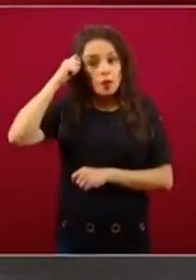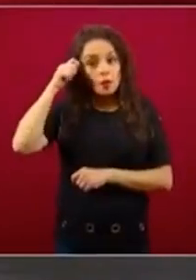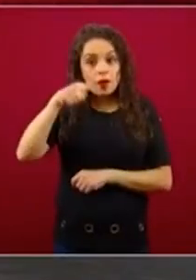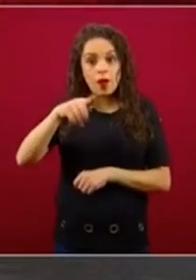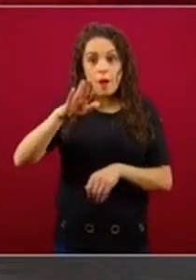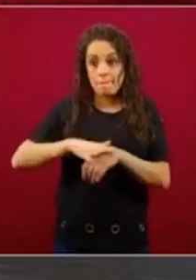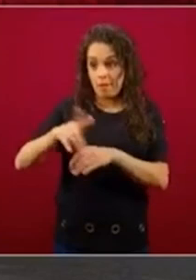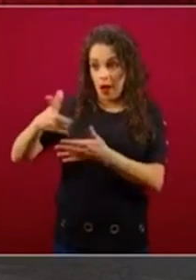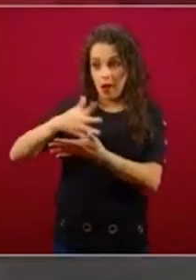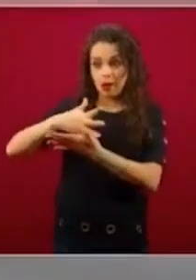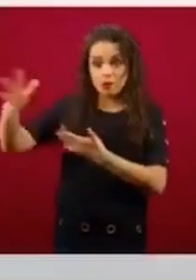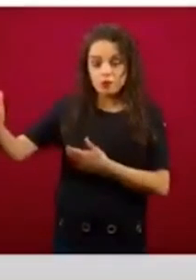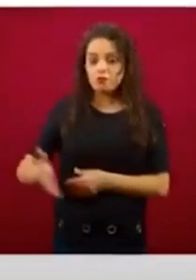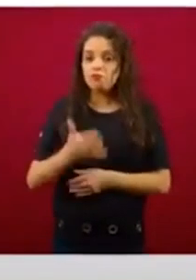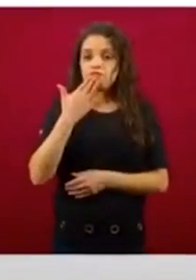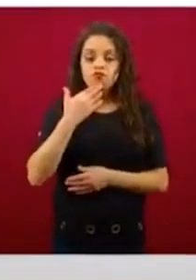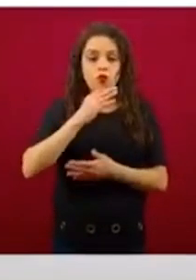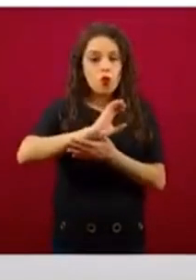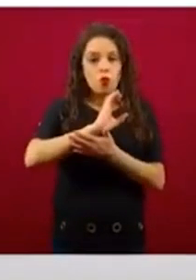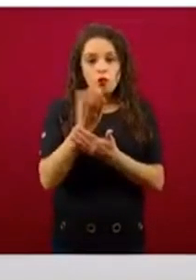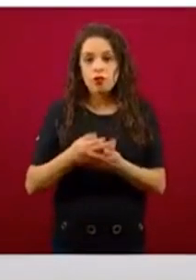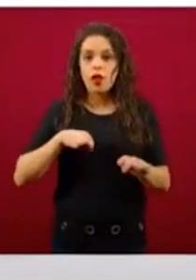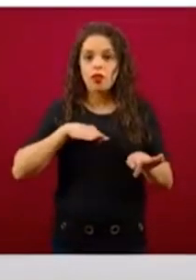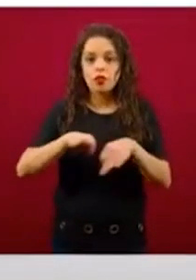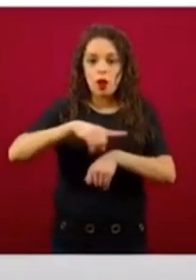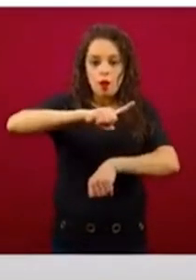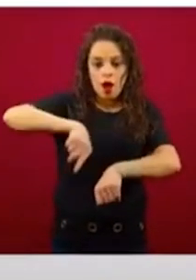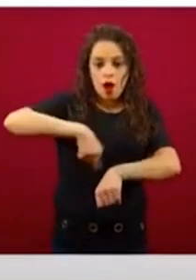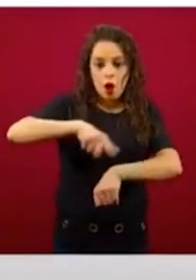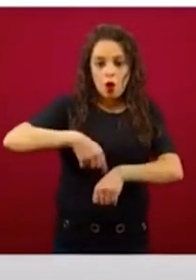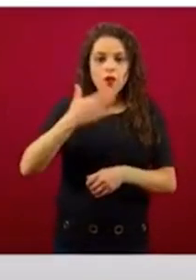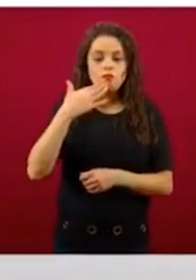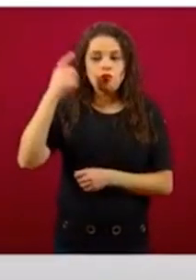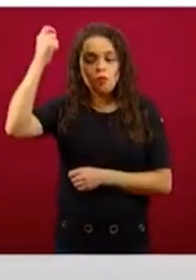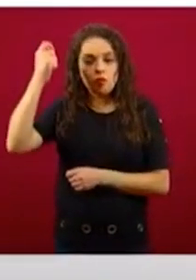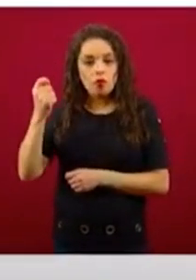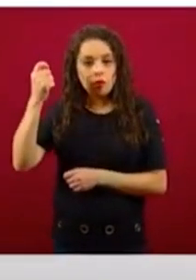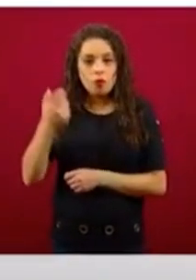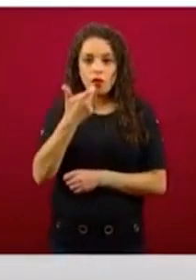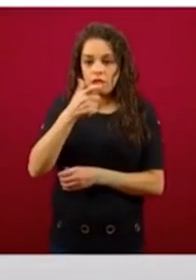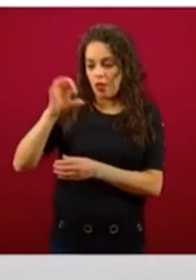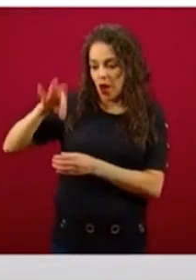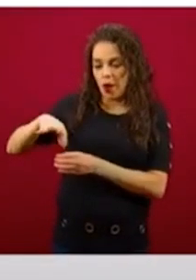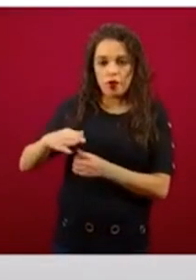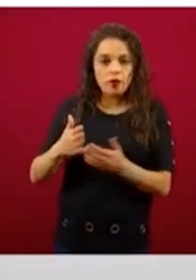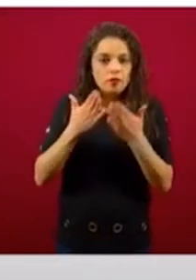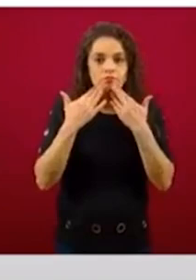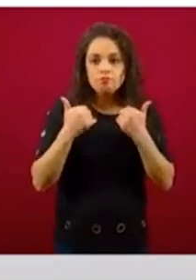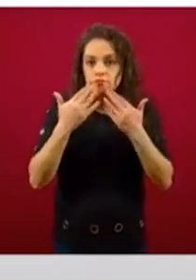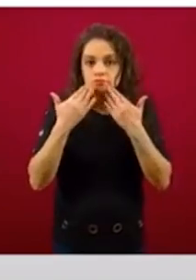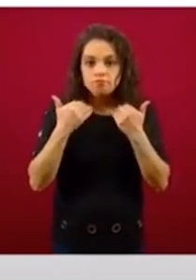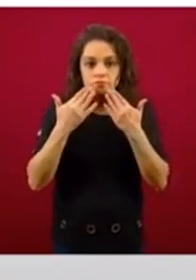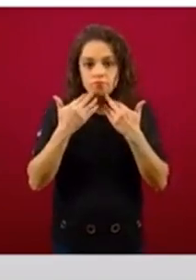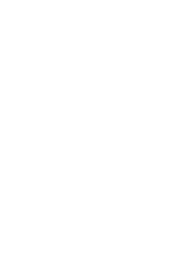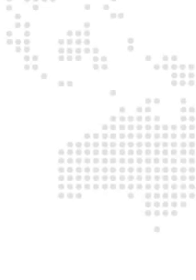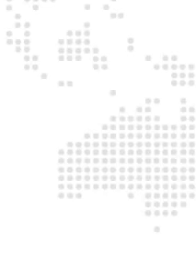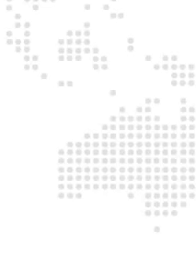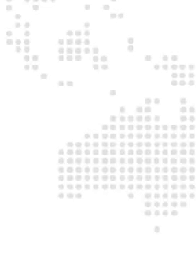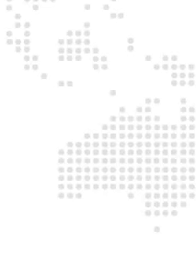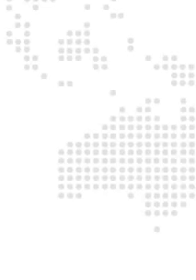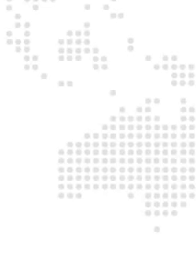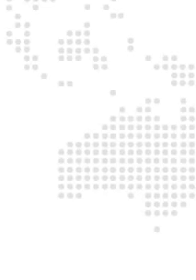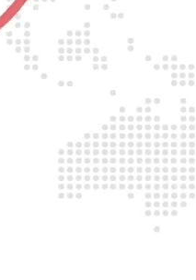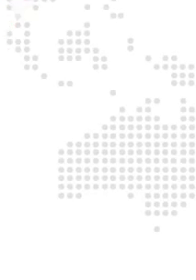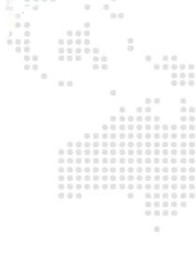contrato, con jornadas muy largas, sin pensión o posibilidades de ahorro. Y aquí también desde hace un mes…